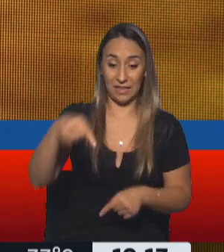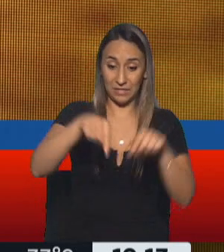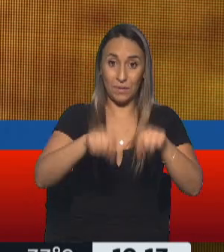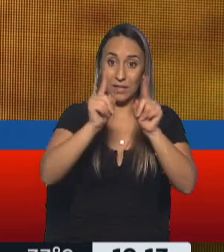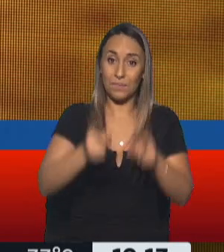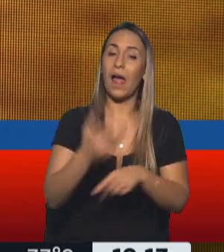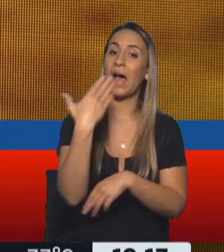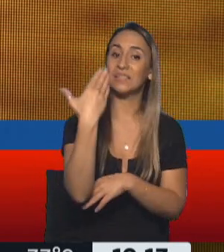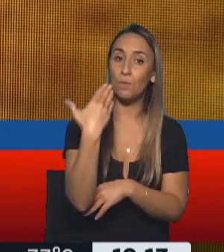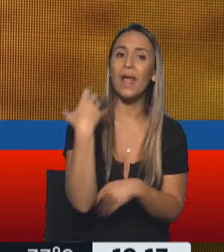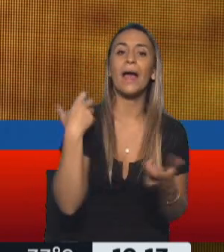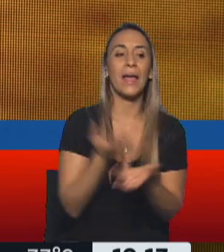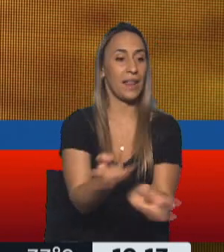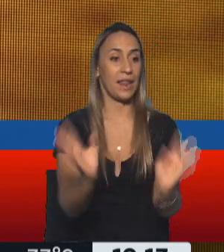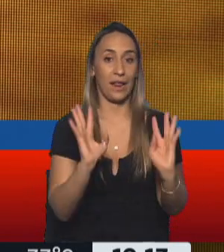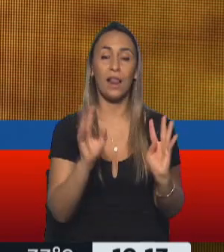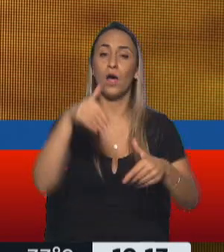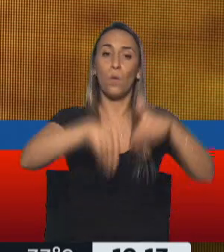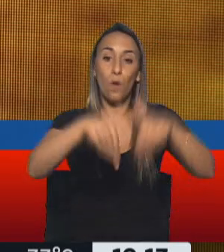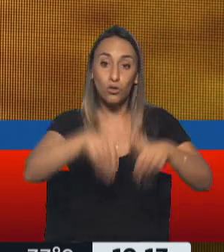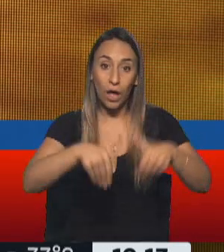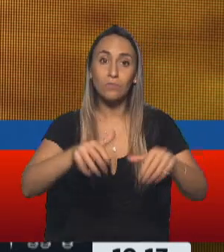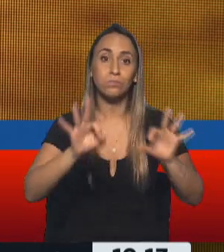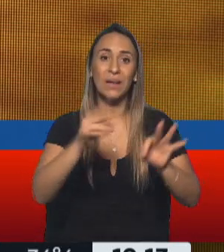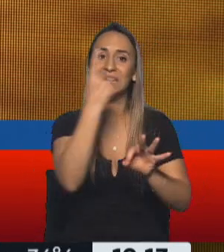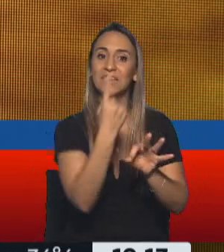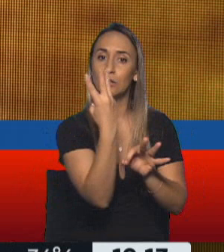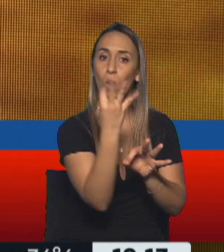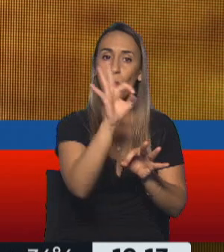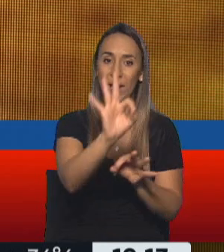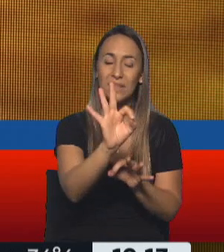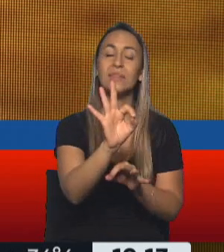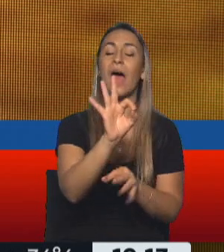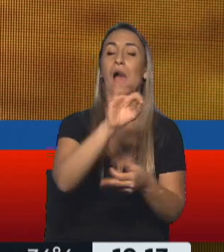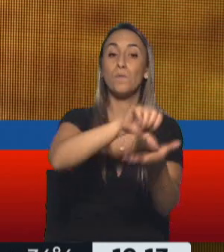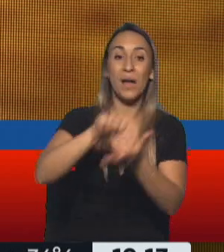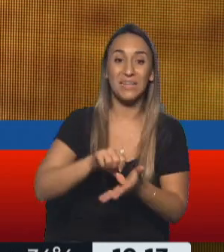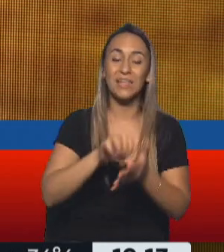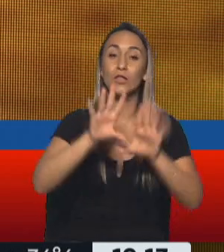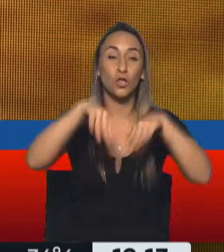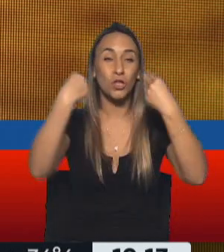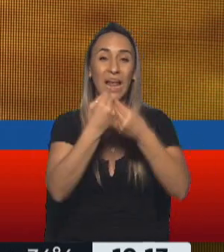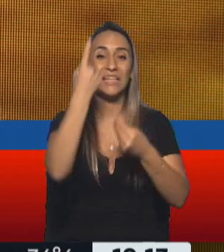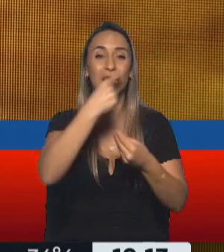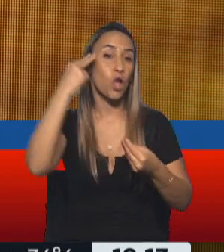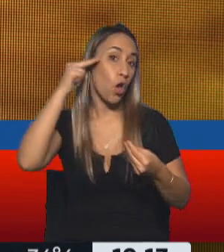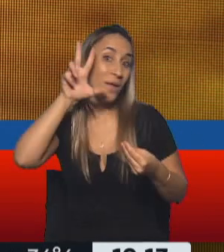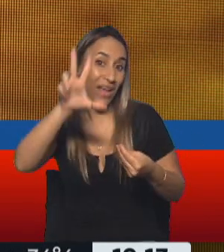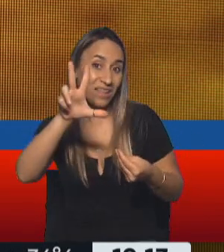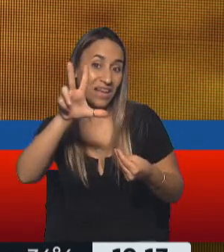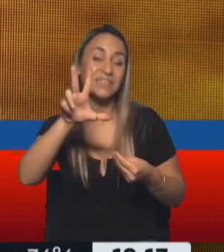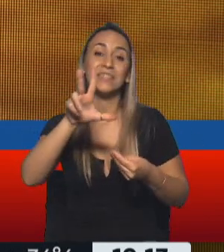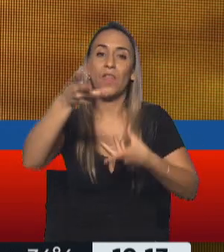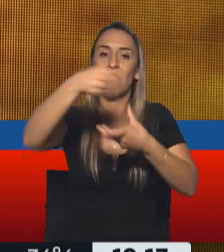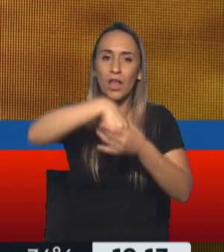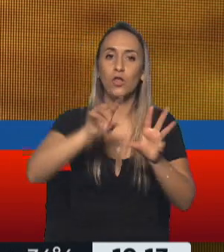votó a favor de una resolución más de 140 países de los 193 que forman parte de Naciones Unidas que